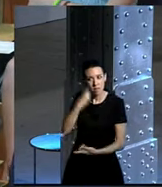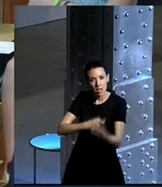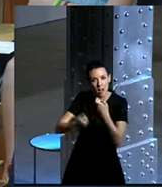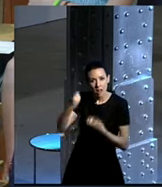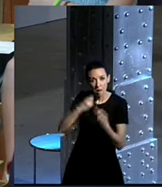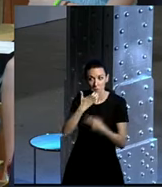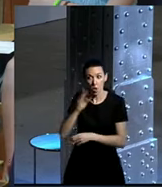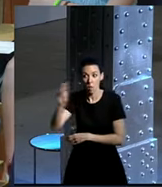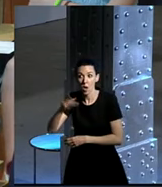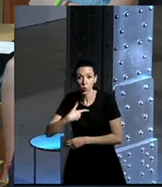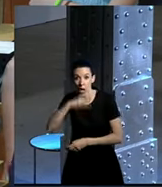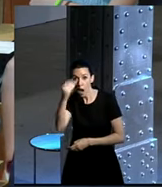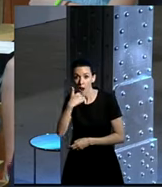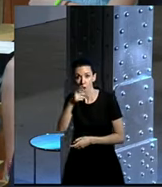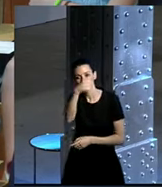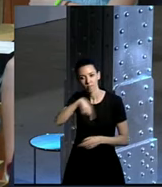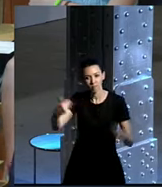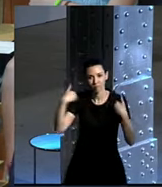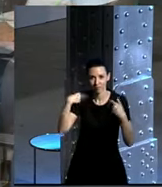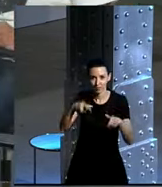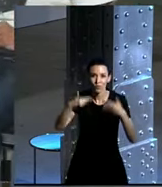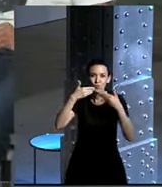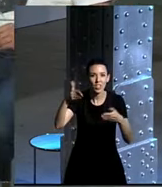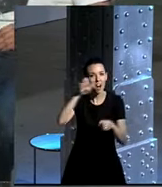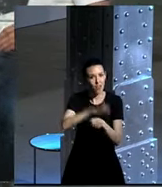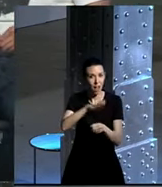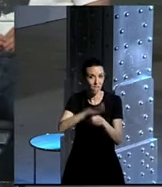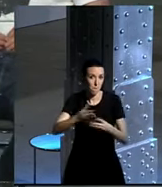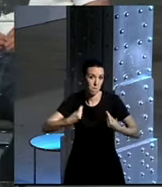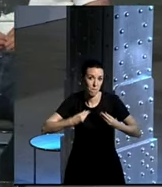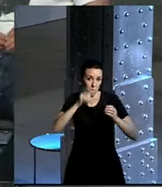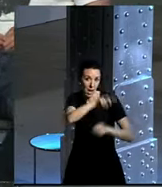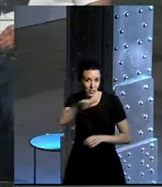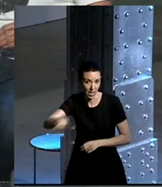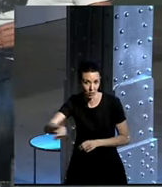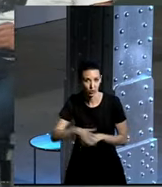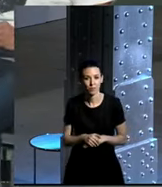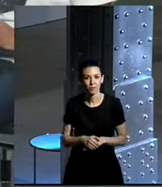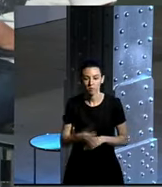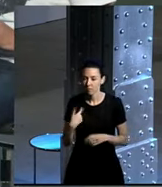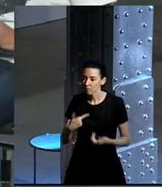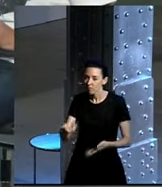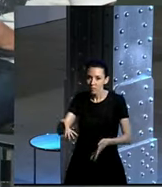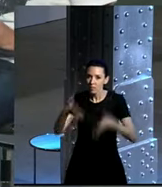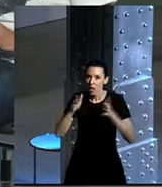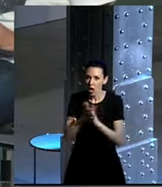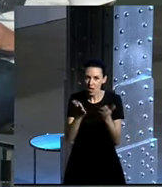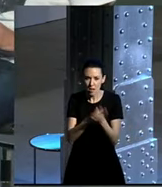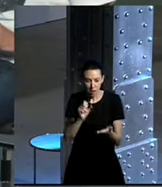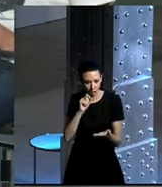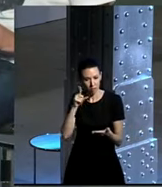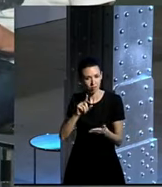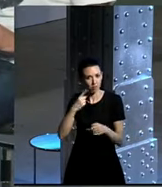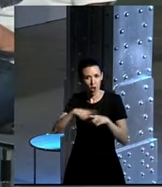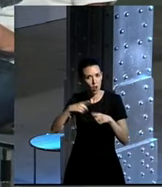preguntarles yo. ¿De acuerdo? Muchas gracias, martianos. Pedro, me ha encantado descubrir cosas en tu libro fantásticas, como que, por ejemplo,